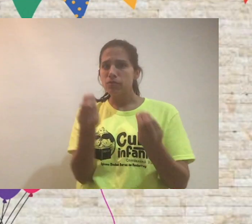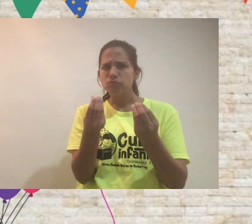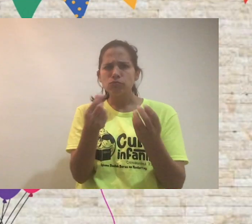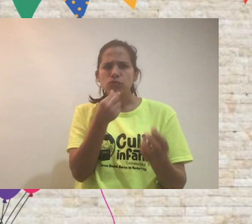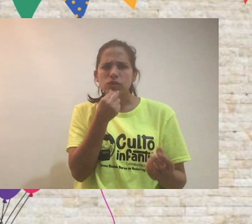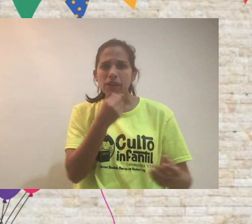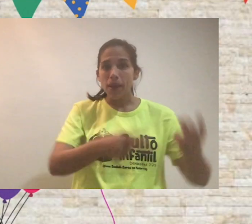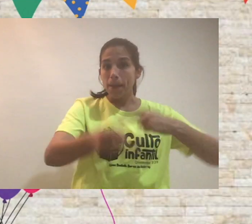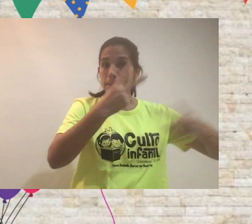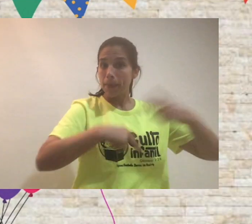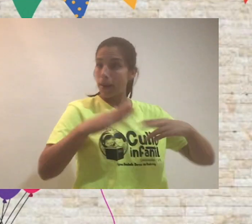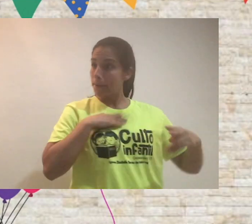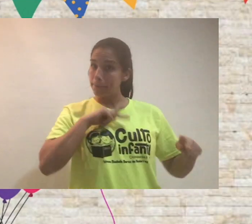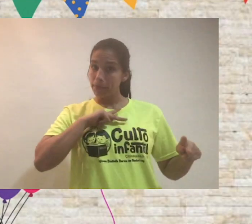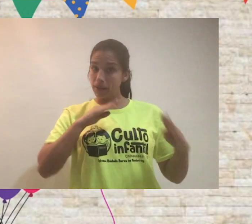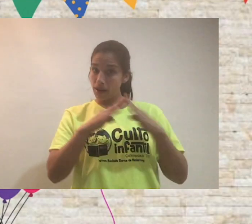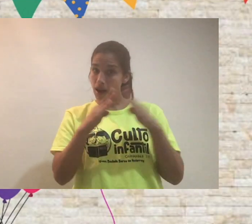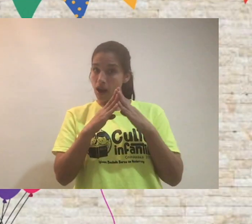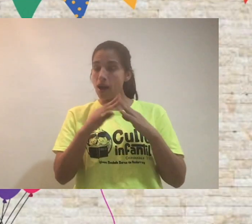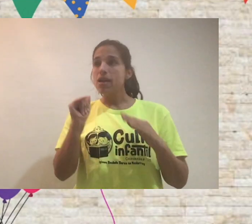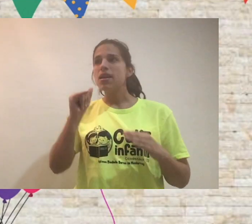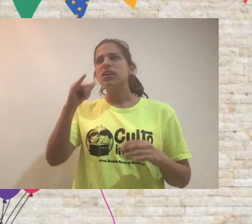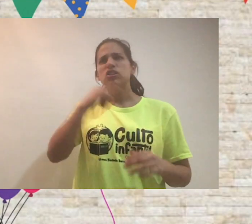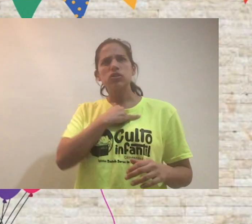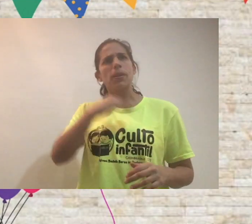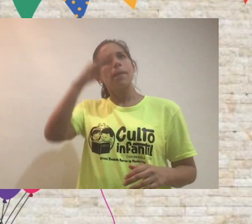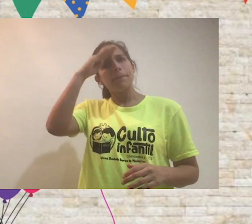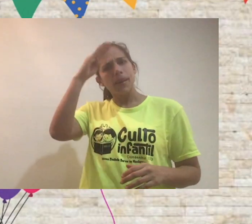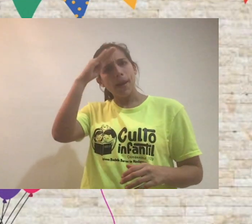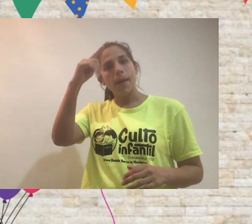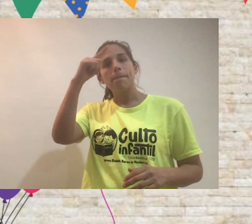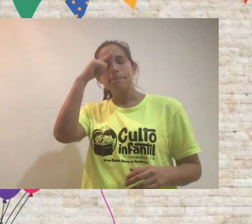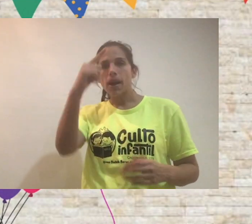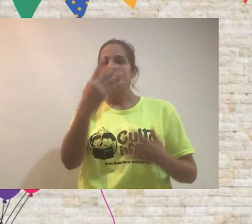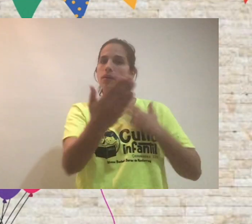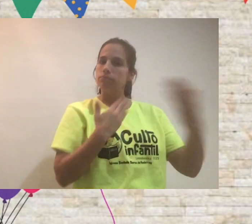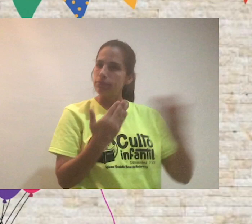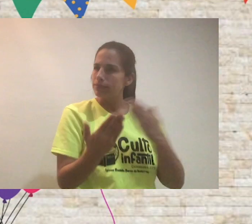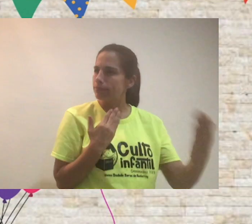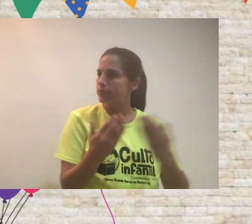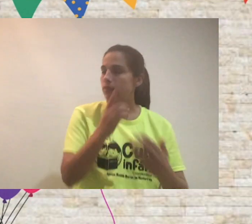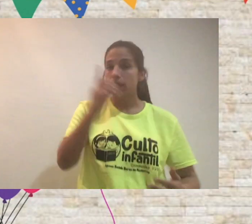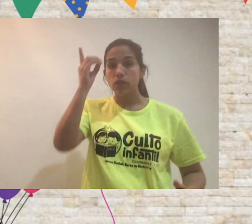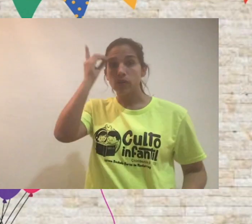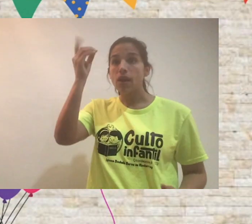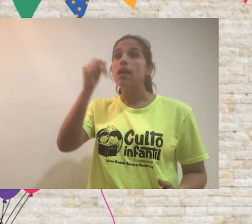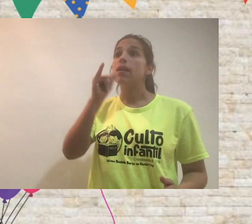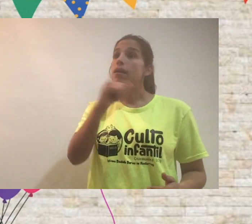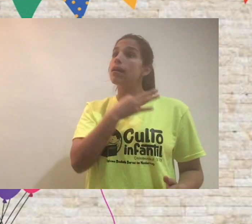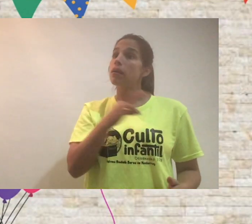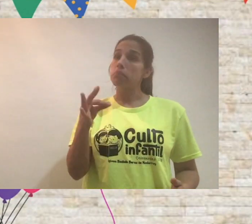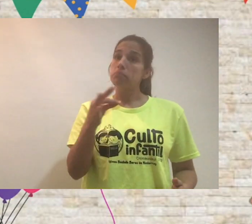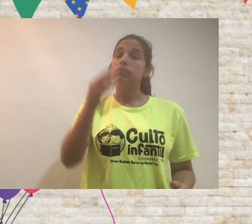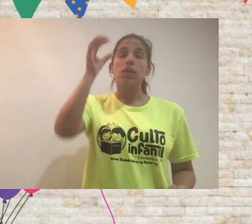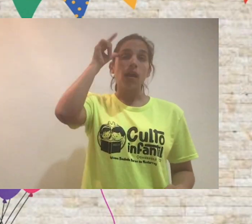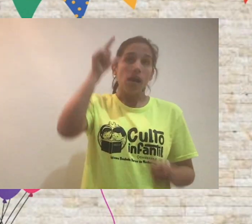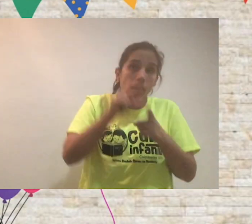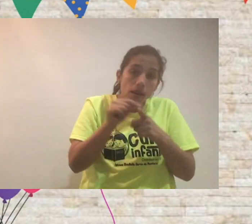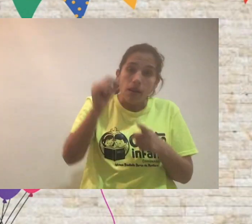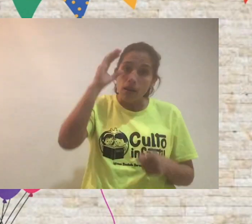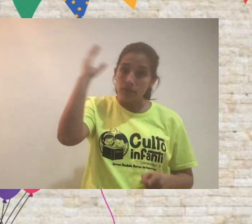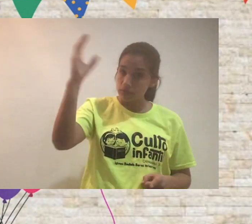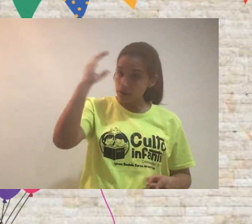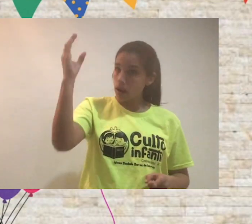niños a mi casa. Y voy a aprovechar y usar de mi creatividad para compartirles de Dios y que puedan ir al cielo. ¿Y qué